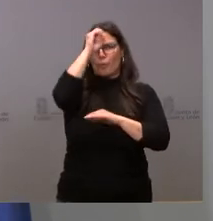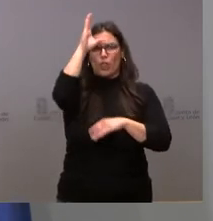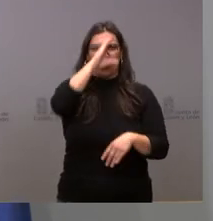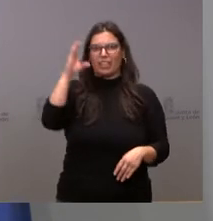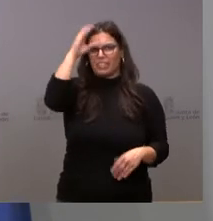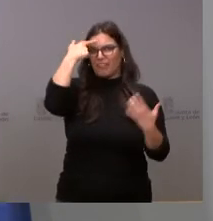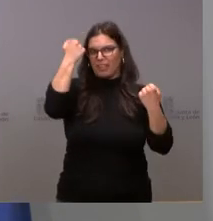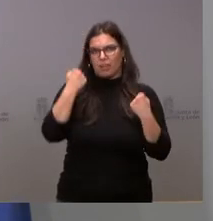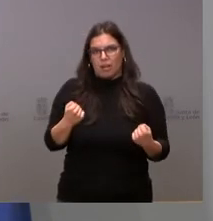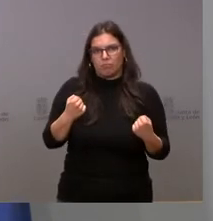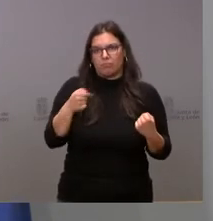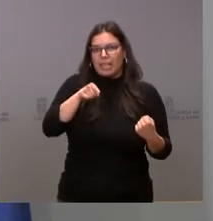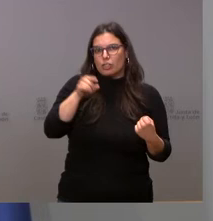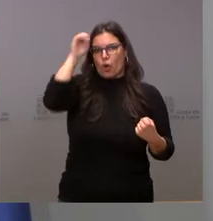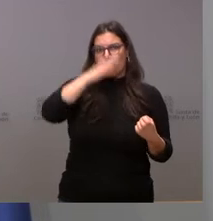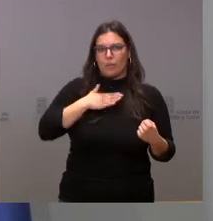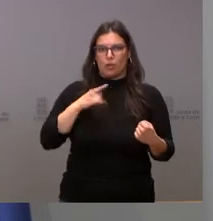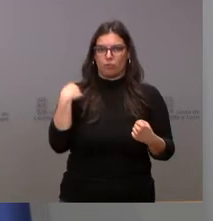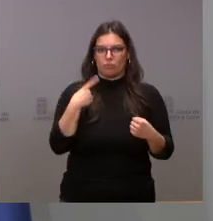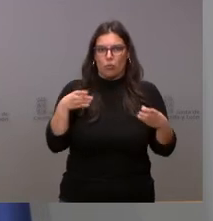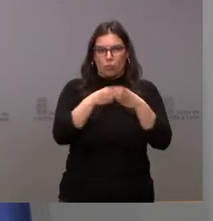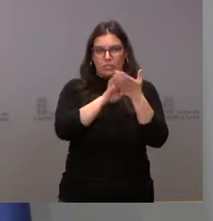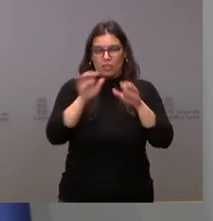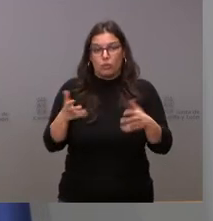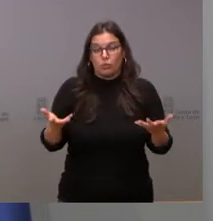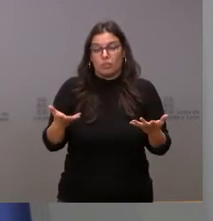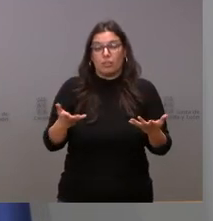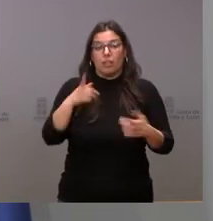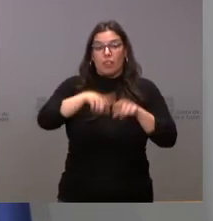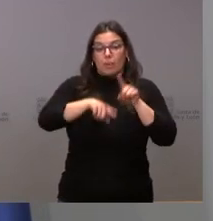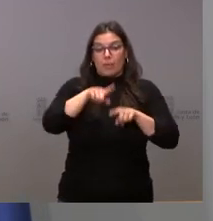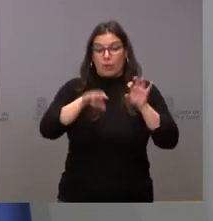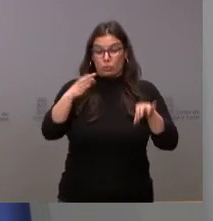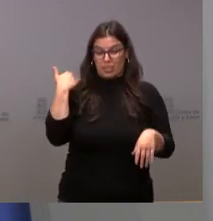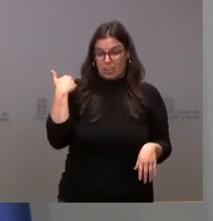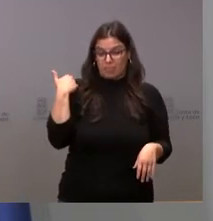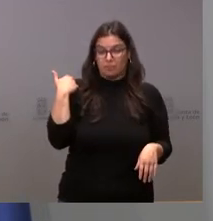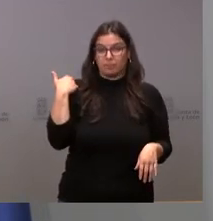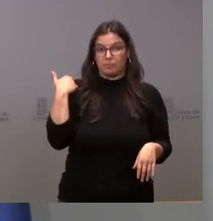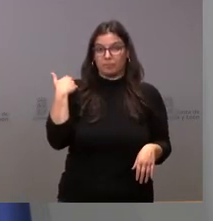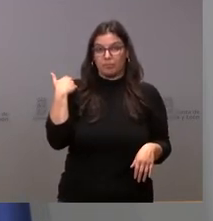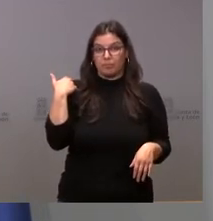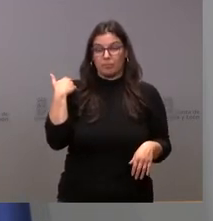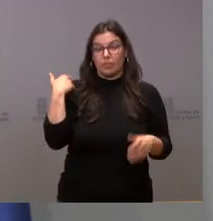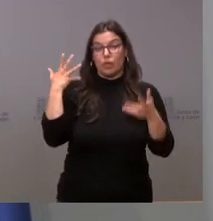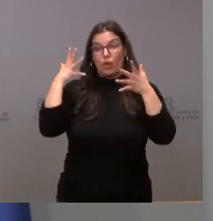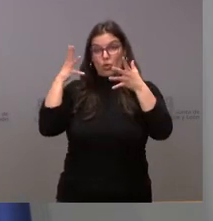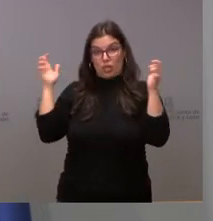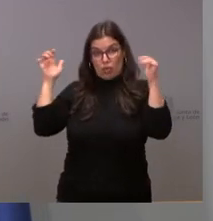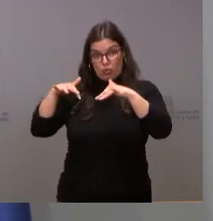posición que tenemos y, por tanto, en la medida en que ayer el Consejo